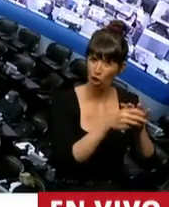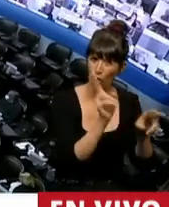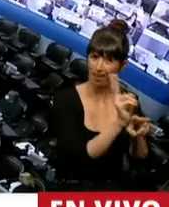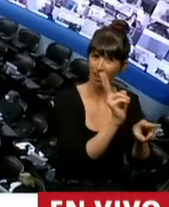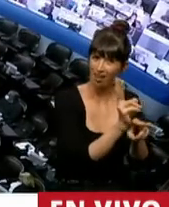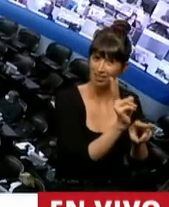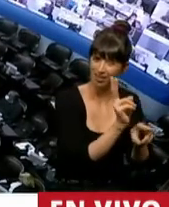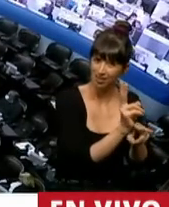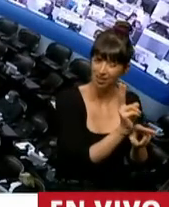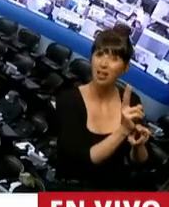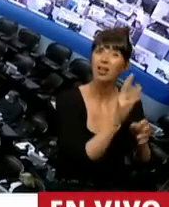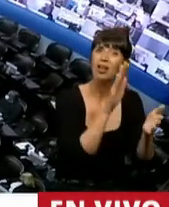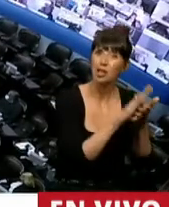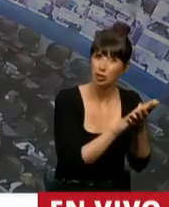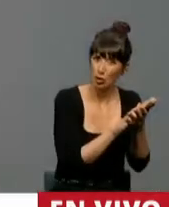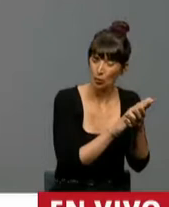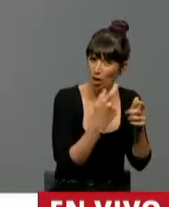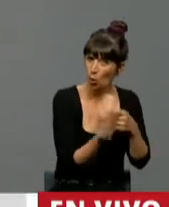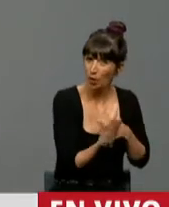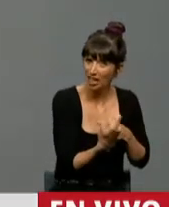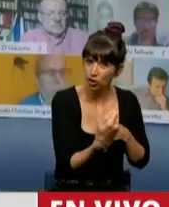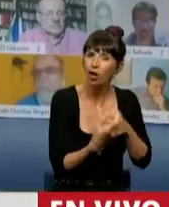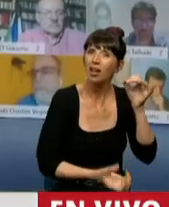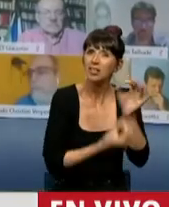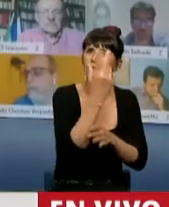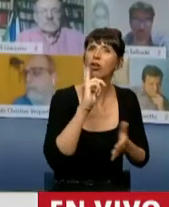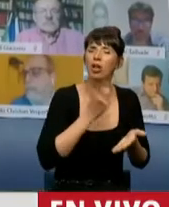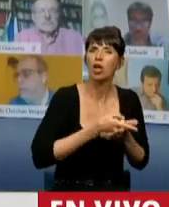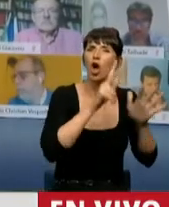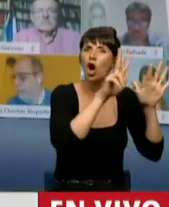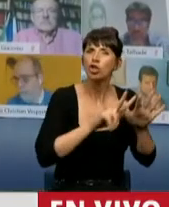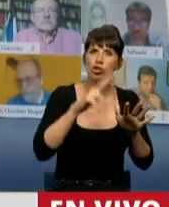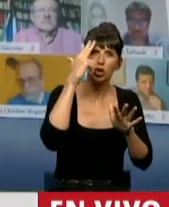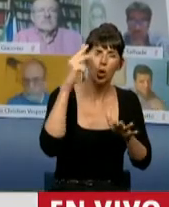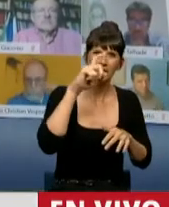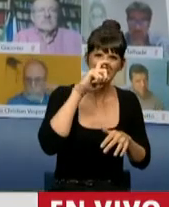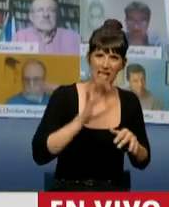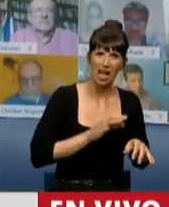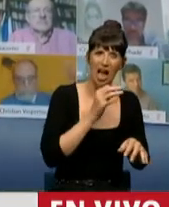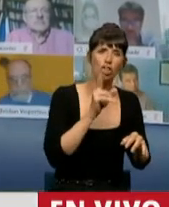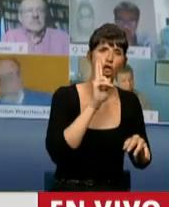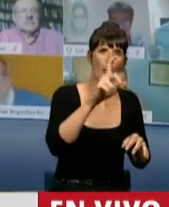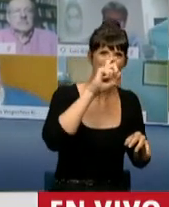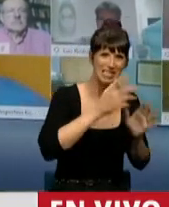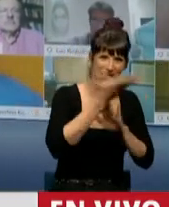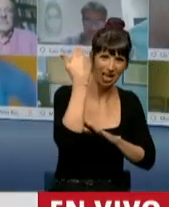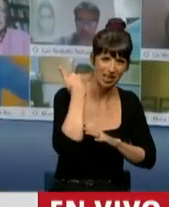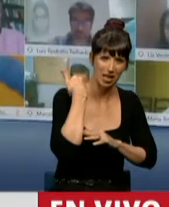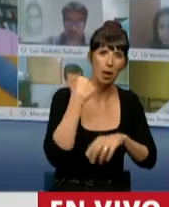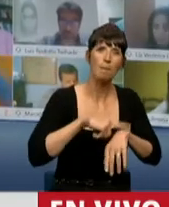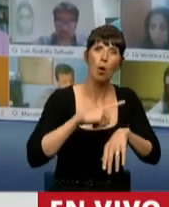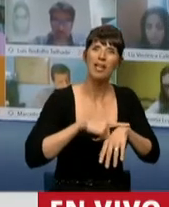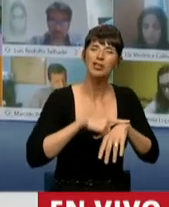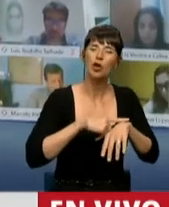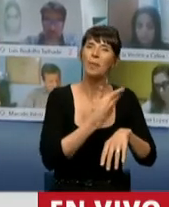Sustentabilidad del Sistema Jubilatorio, fue creado por decreto 897 en el 2007 por el entonces presidente